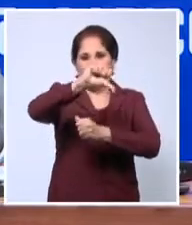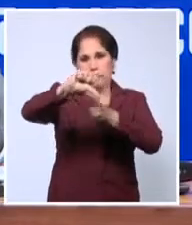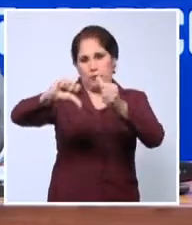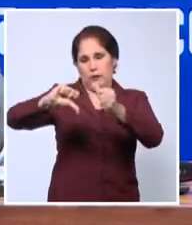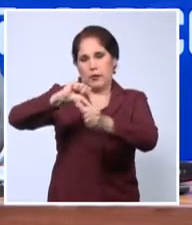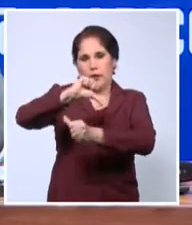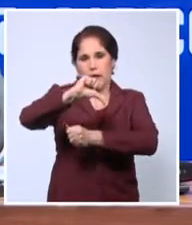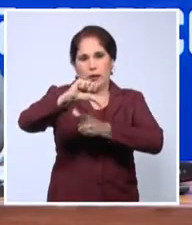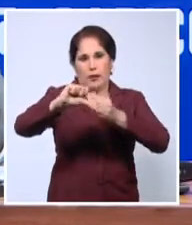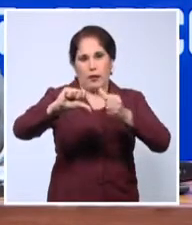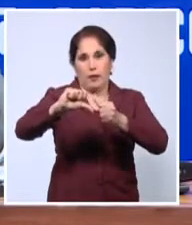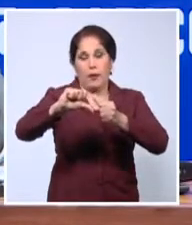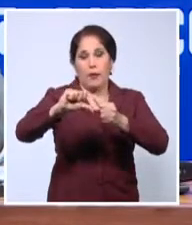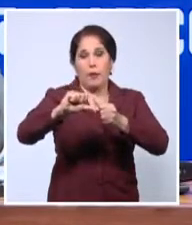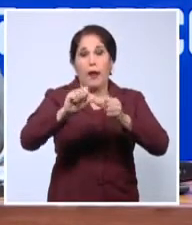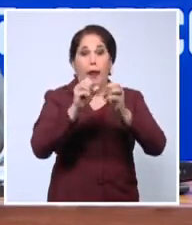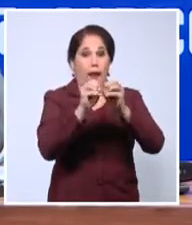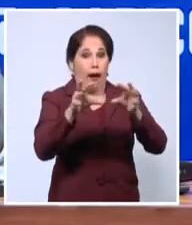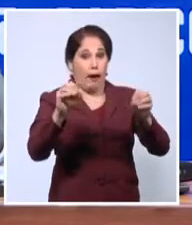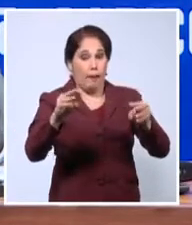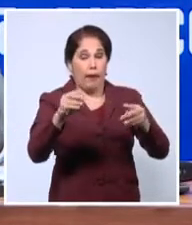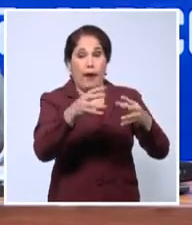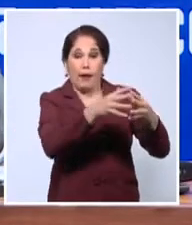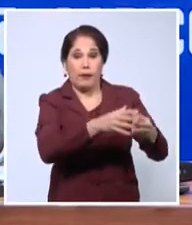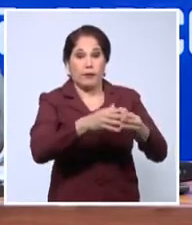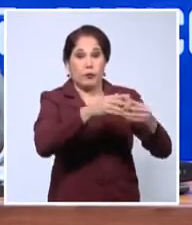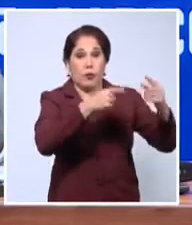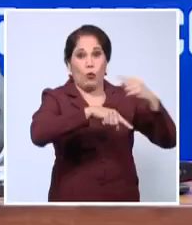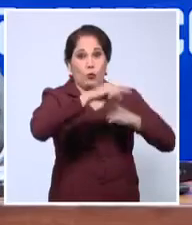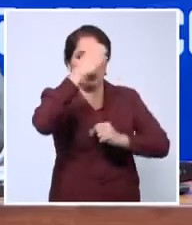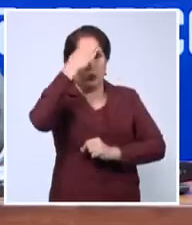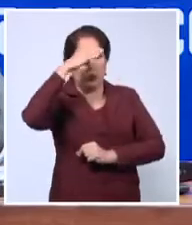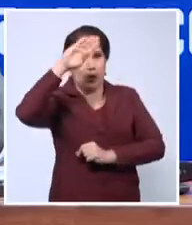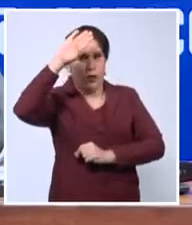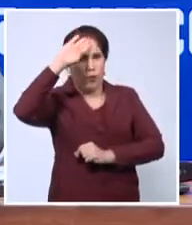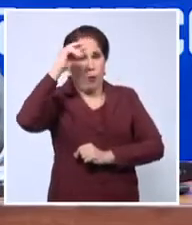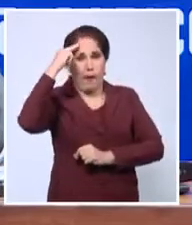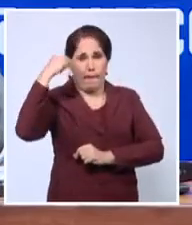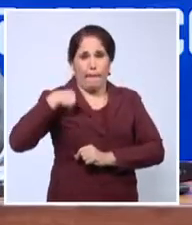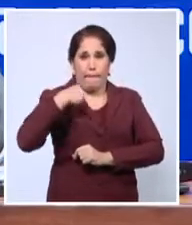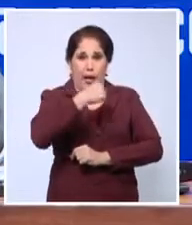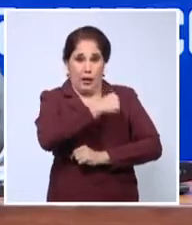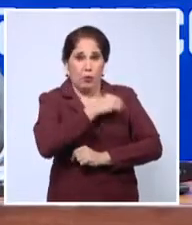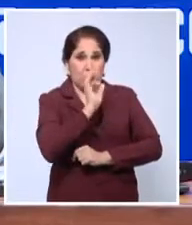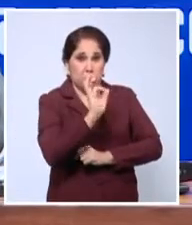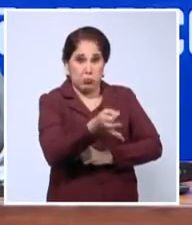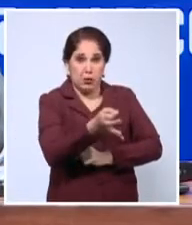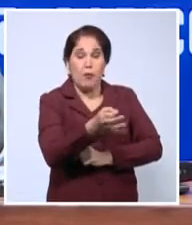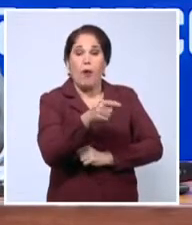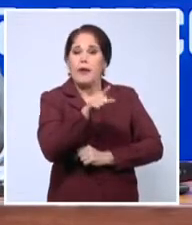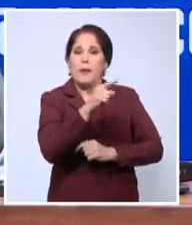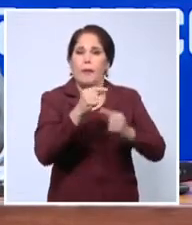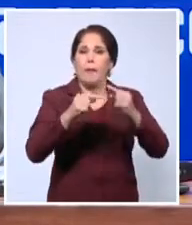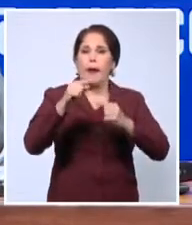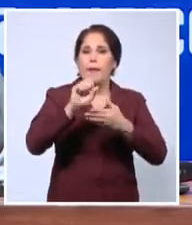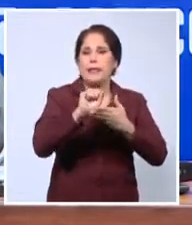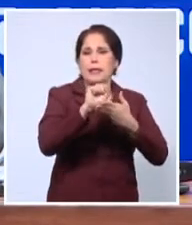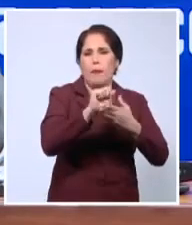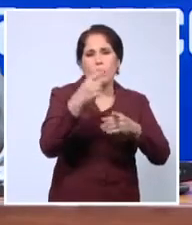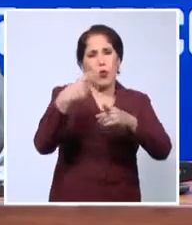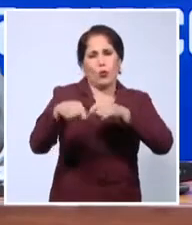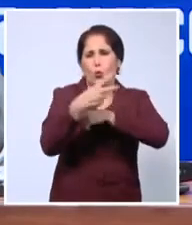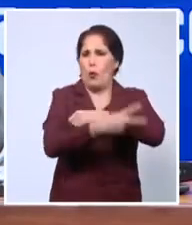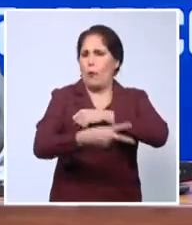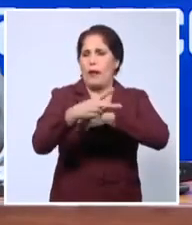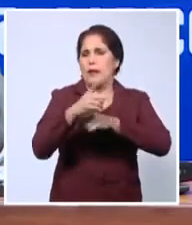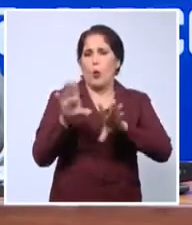La feroz campaña del gobierno de los Estados Unidos contra la colaboración médica cubana que privó de servicios de salud a